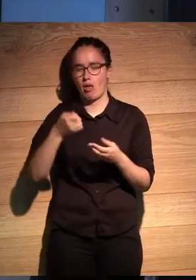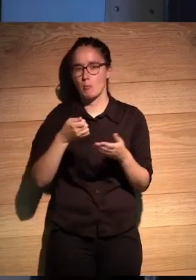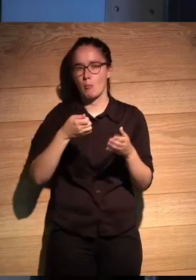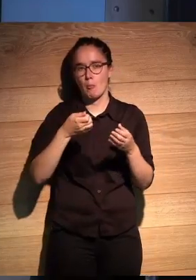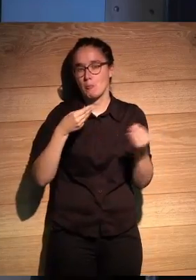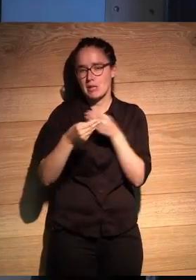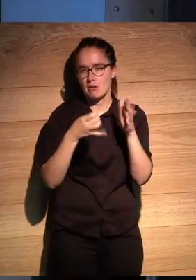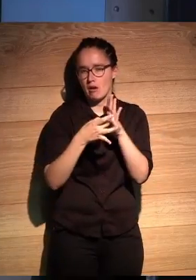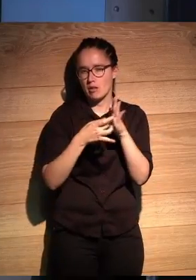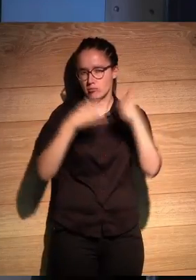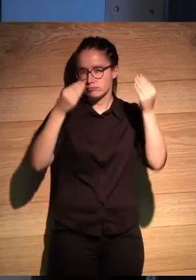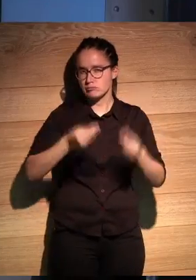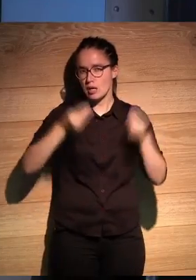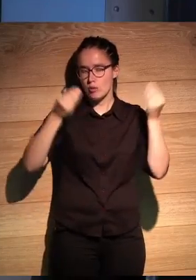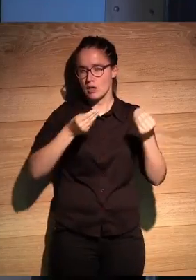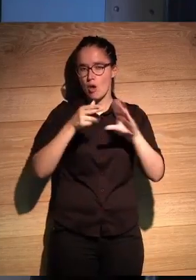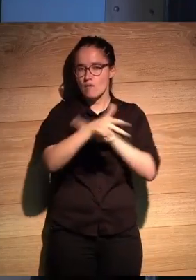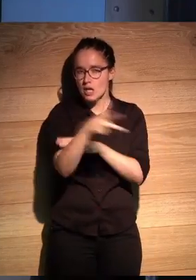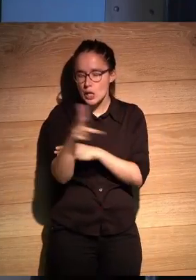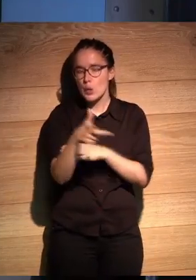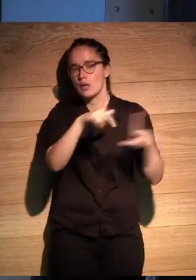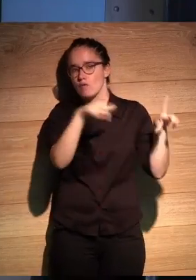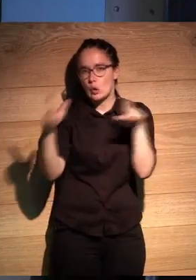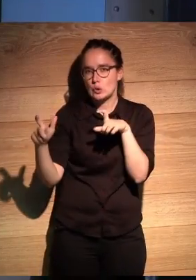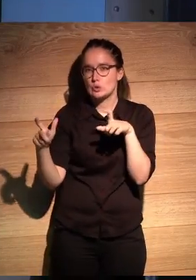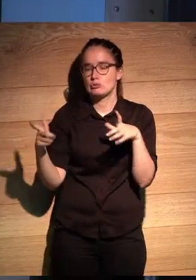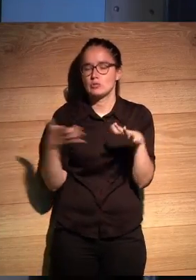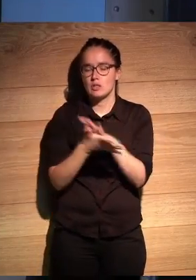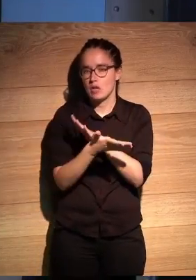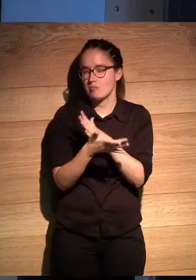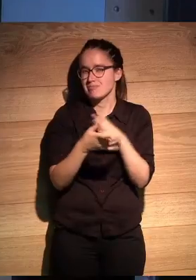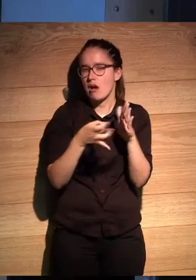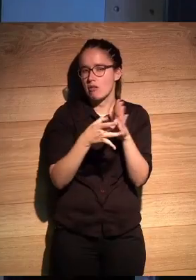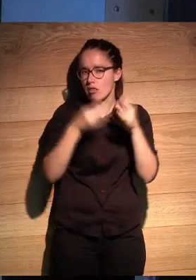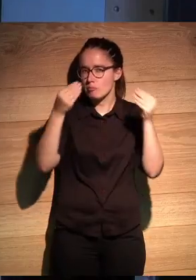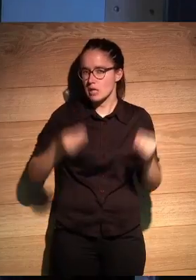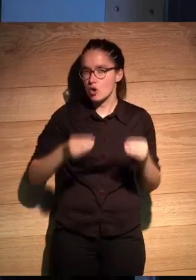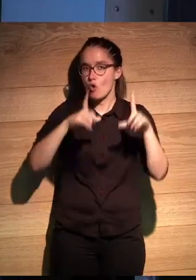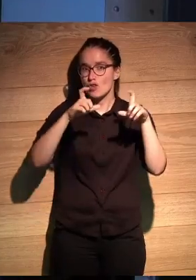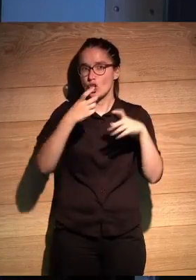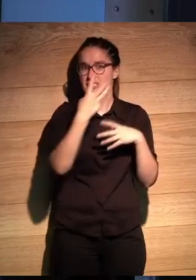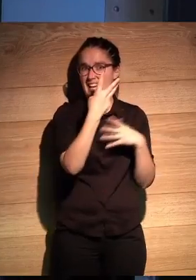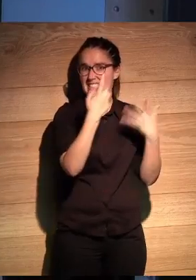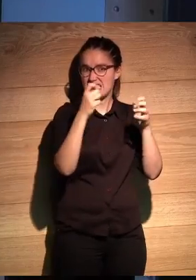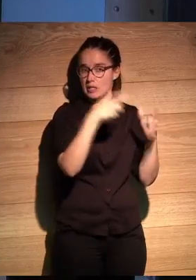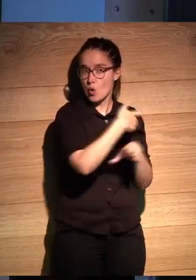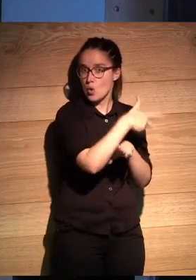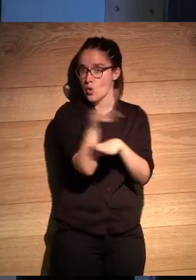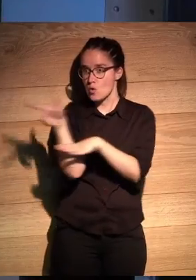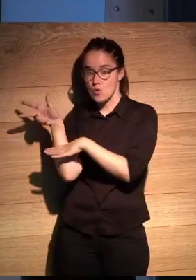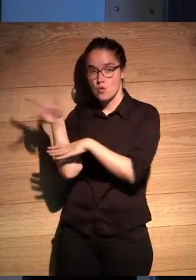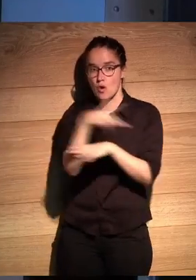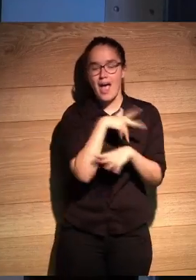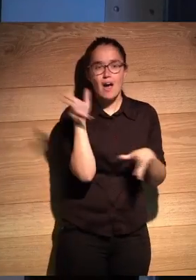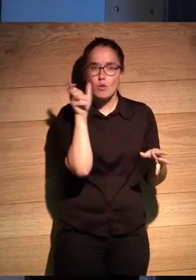de alta calidad, de vídeo, de fotografía, es decir, de alta resolución, además de fotos en 360, de audios,